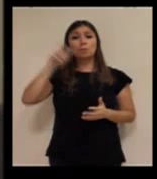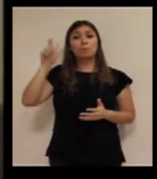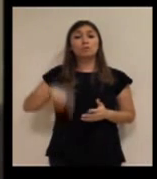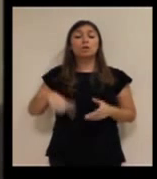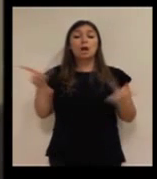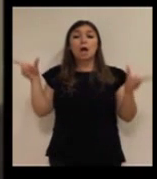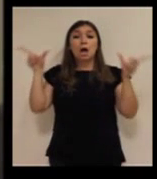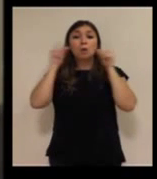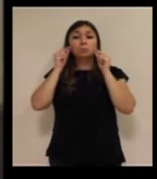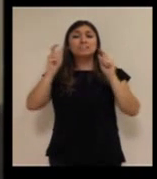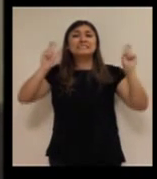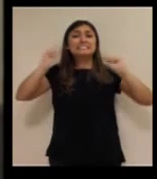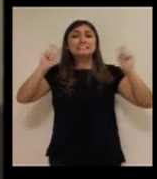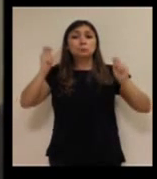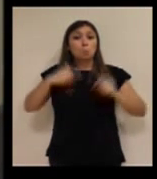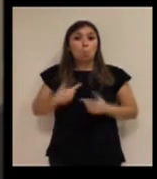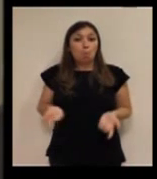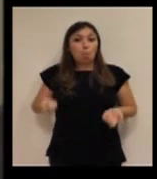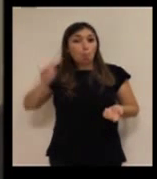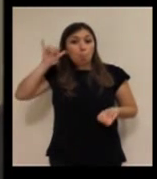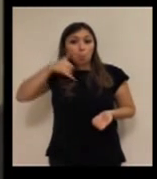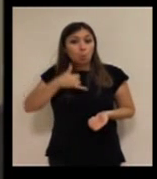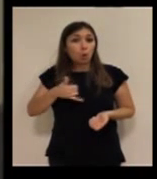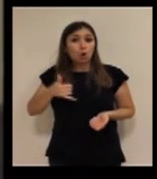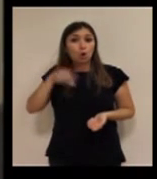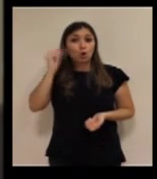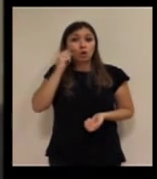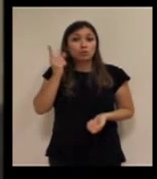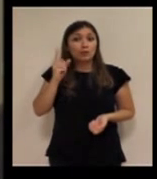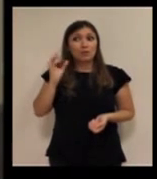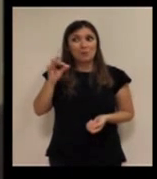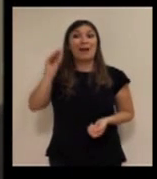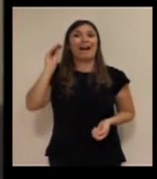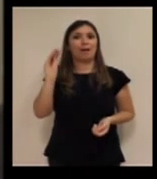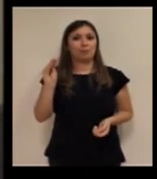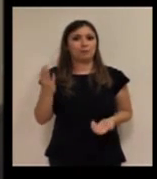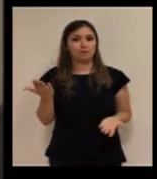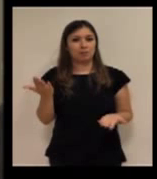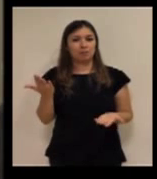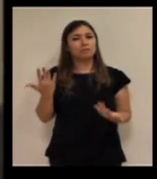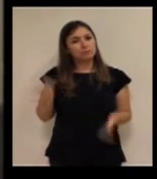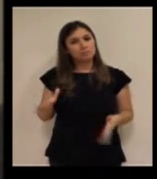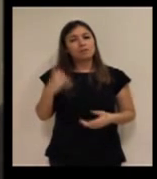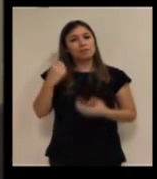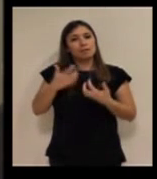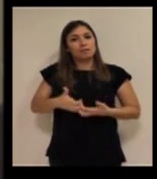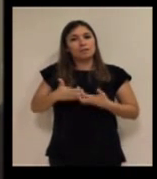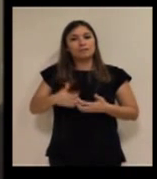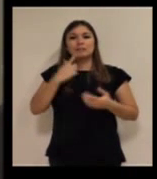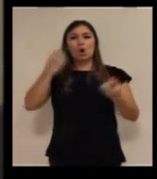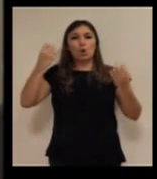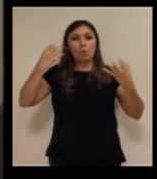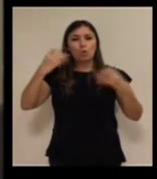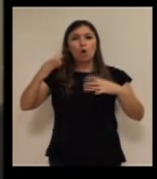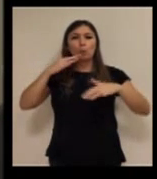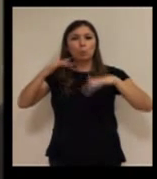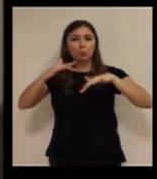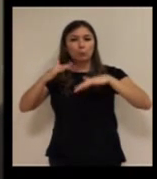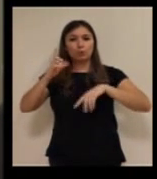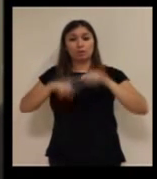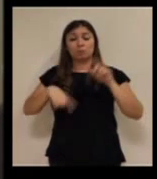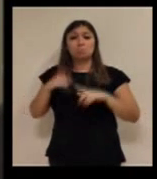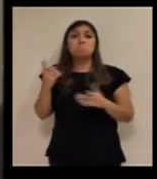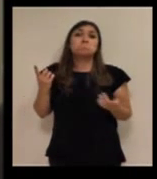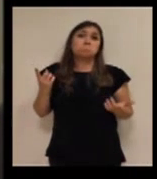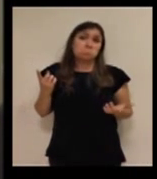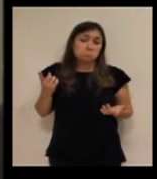discapacidad auditiva no la oiga. Hay que avisarle. Y hay una serie de dispositivos, sobre todo luminosos o con vibración, que, bueno,